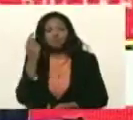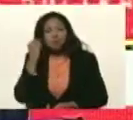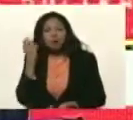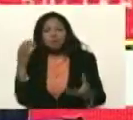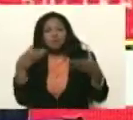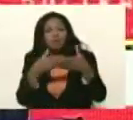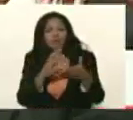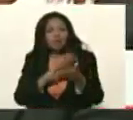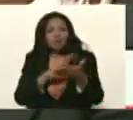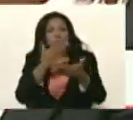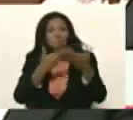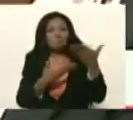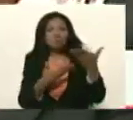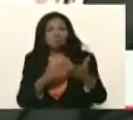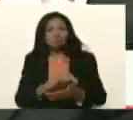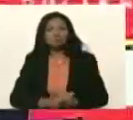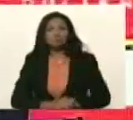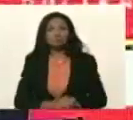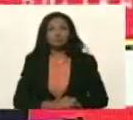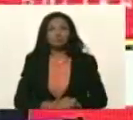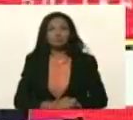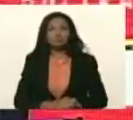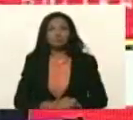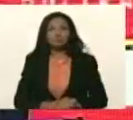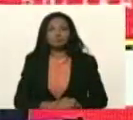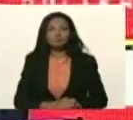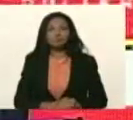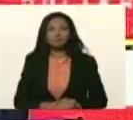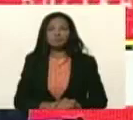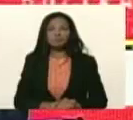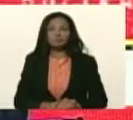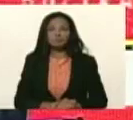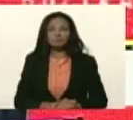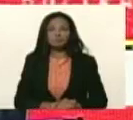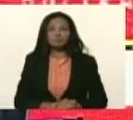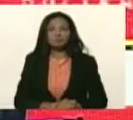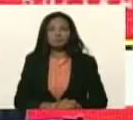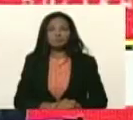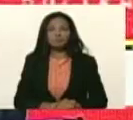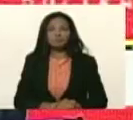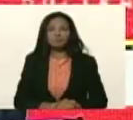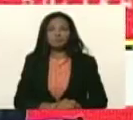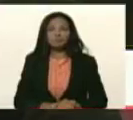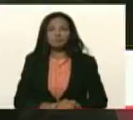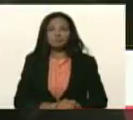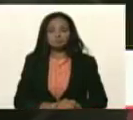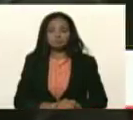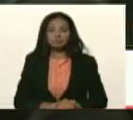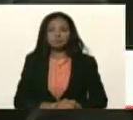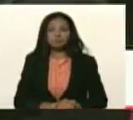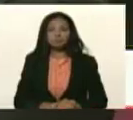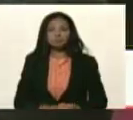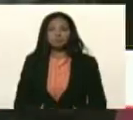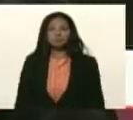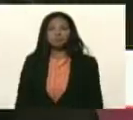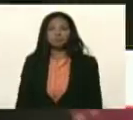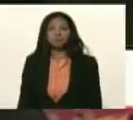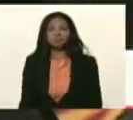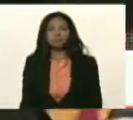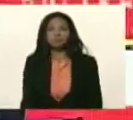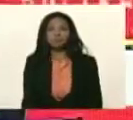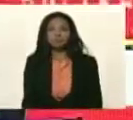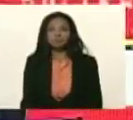Yulisbet, Maricel Velázquez, Maricel es la más antigua, ¿no? Tiene como